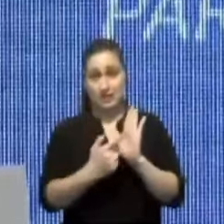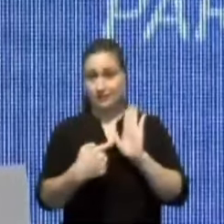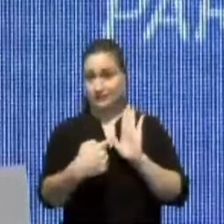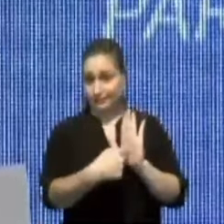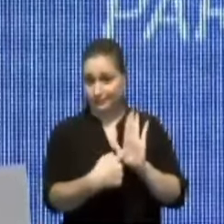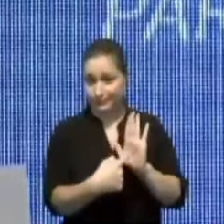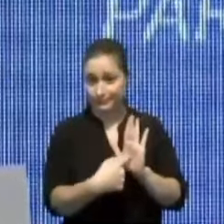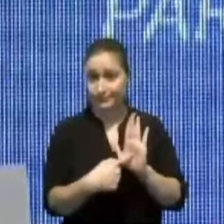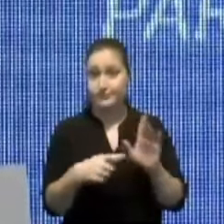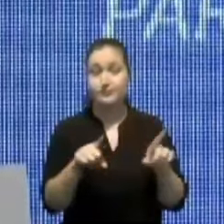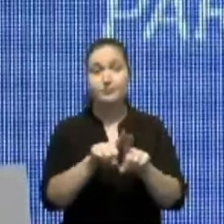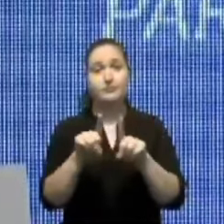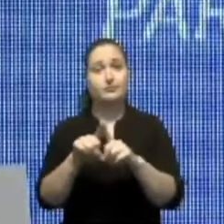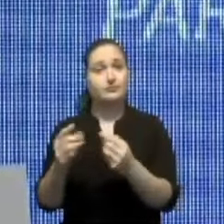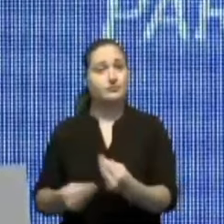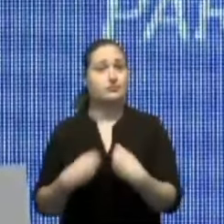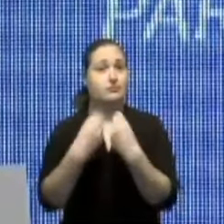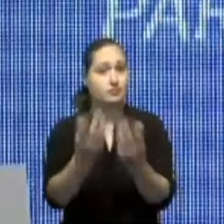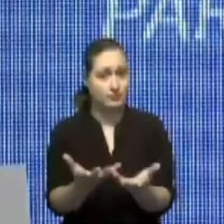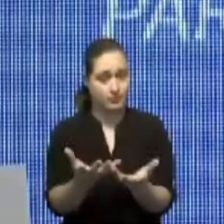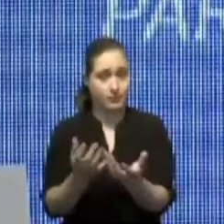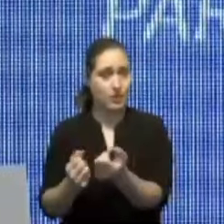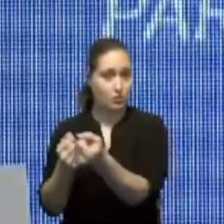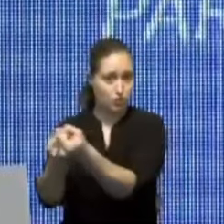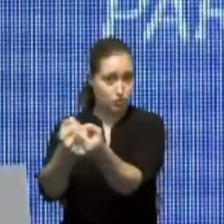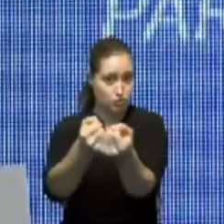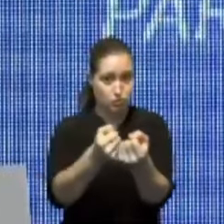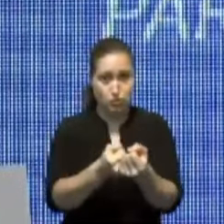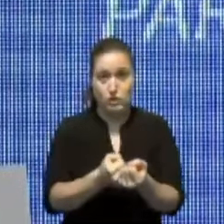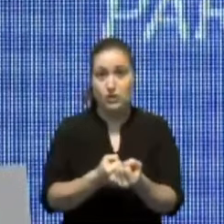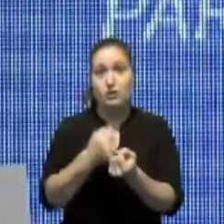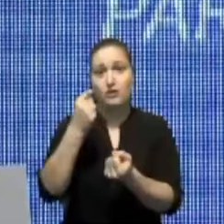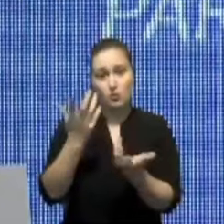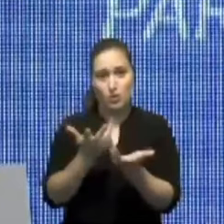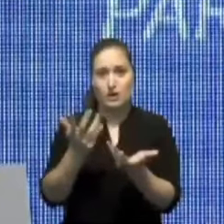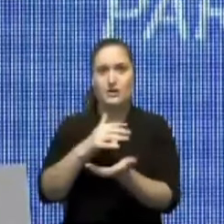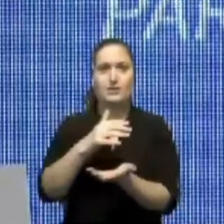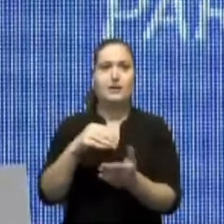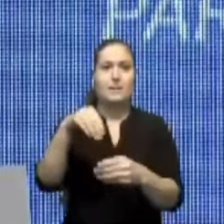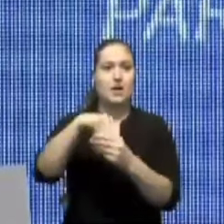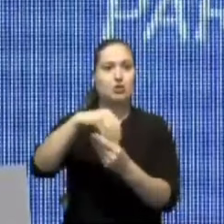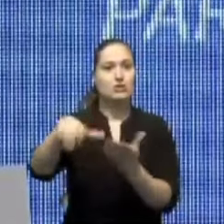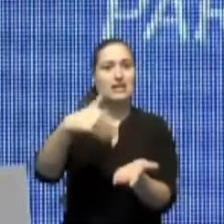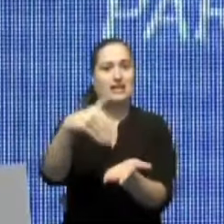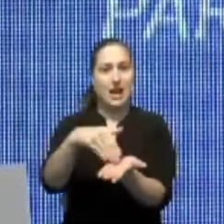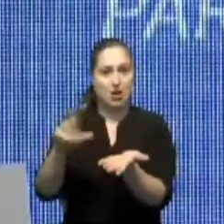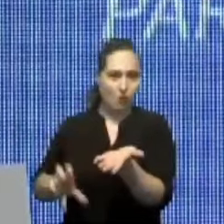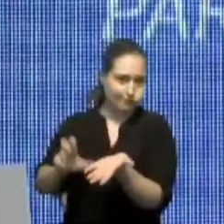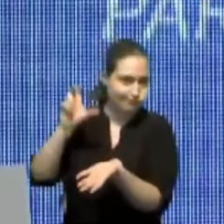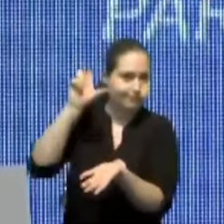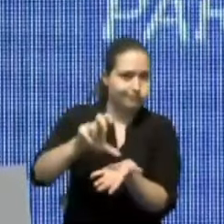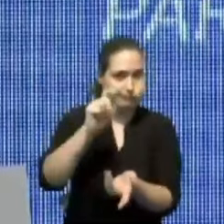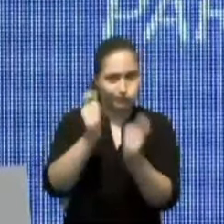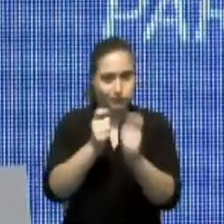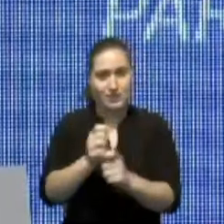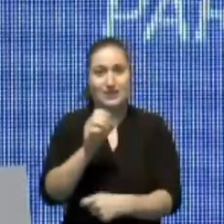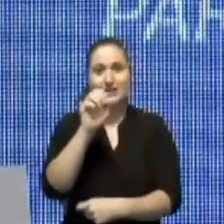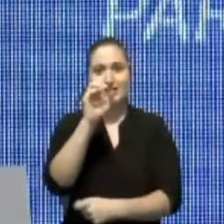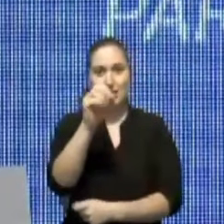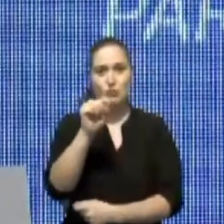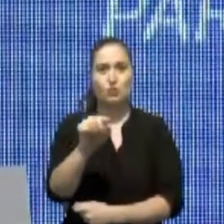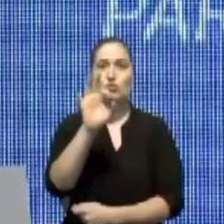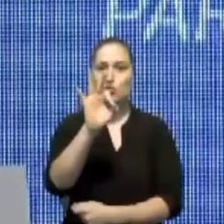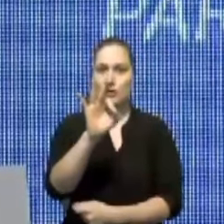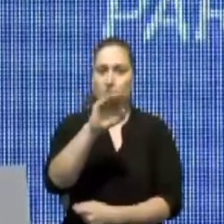consignación de aportes dirigidos a la recapitalización del Banco Central no menores al 0.9%